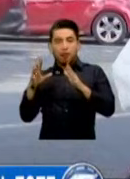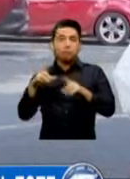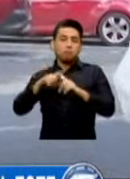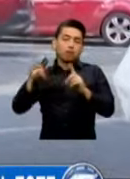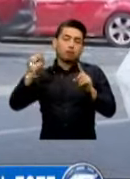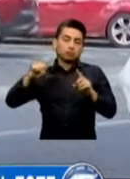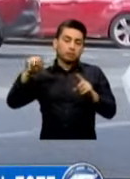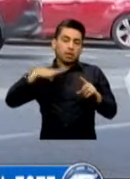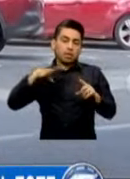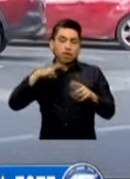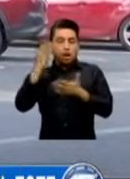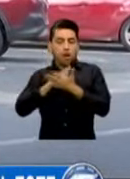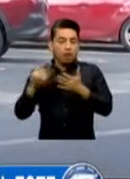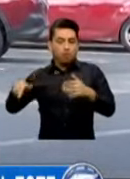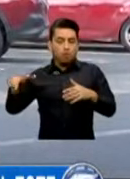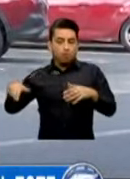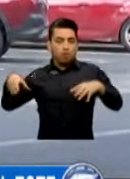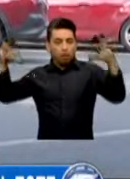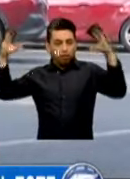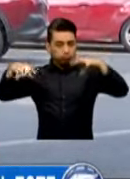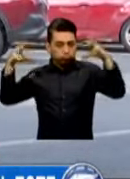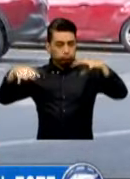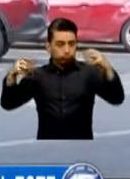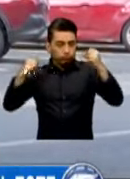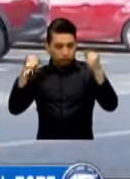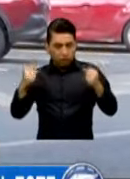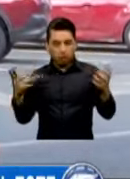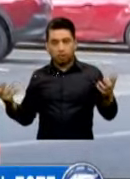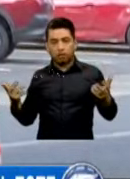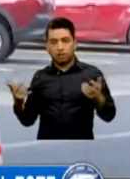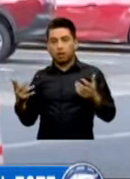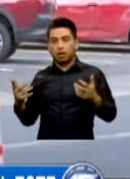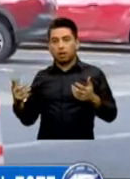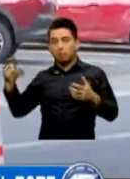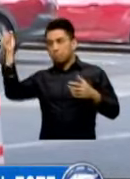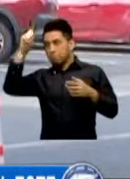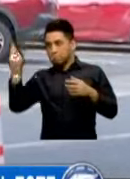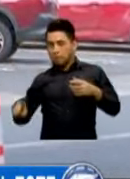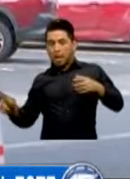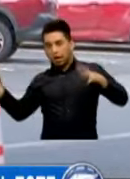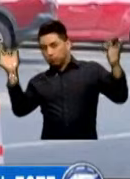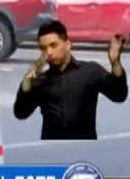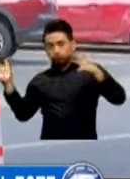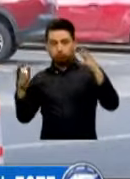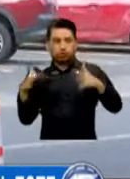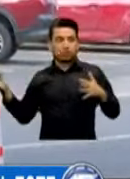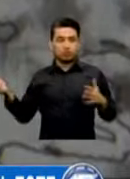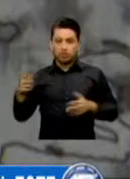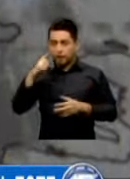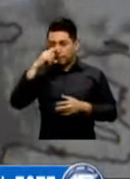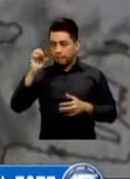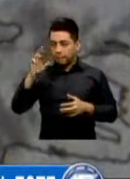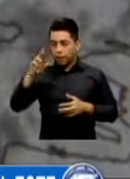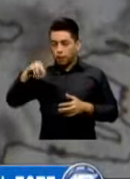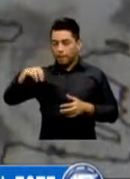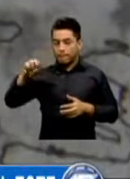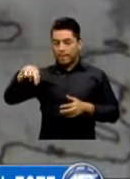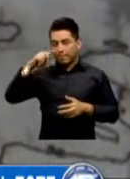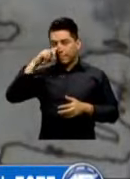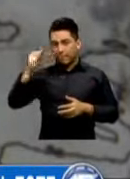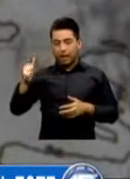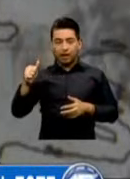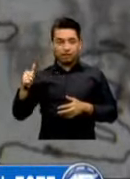Que Es Que Se Han Presentado Los Días Anteriores Cuando Se Tienen Números De Tormenta Que Son Los Cumulonimbus Que Se Presentan